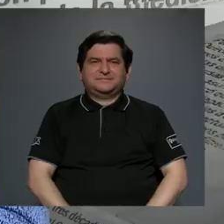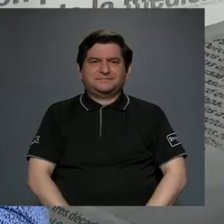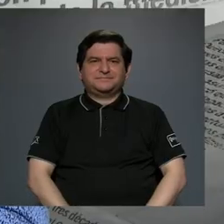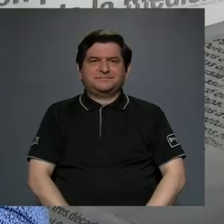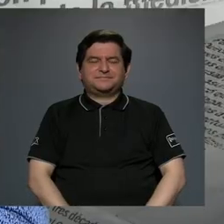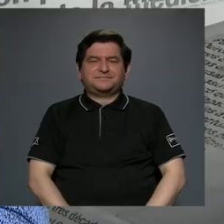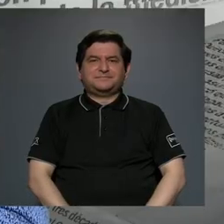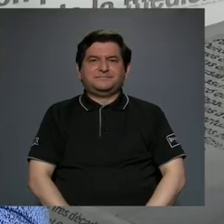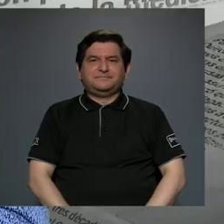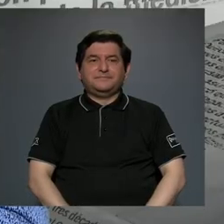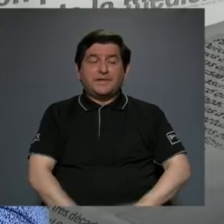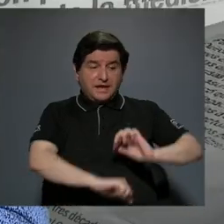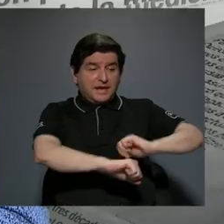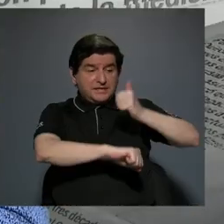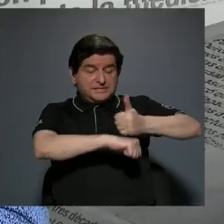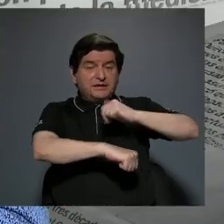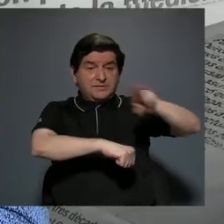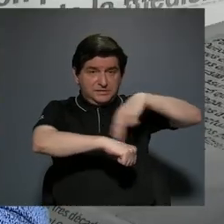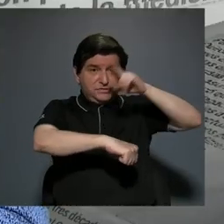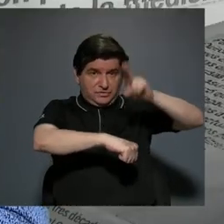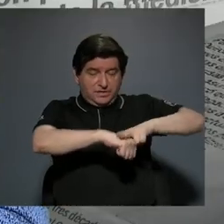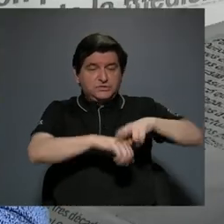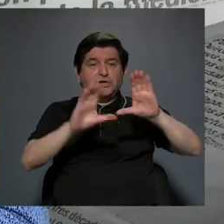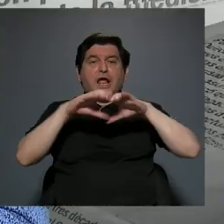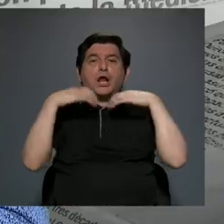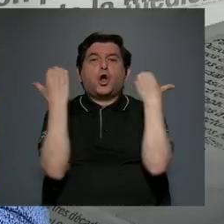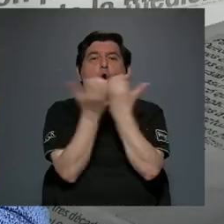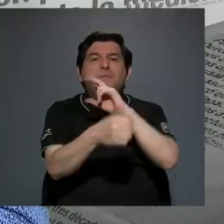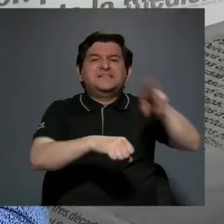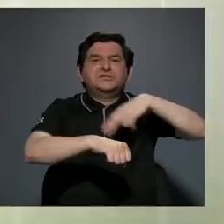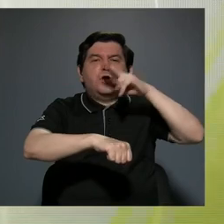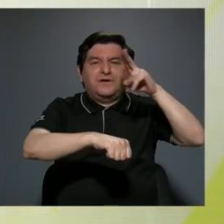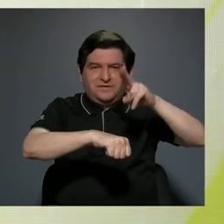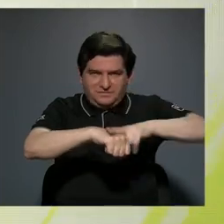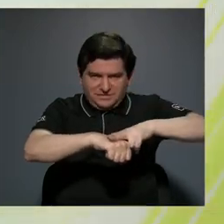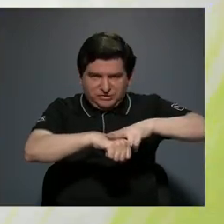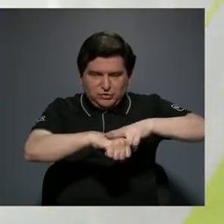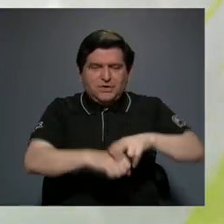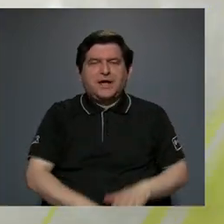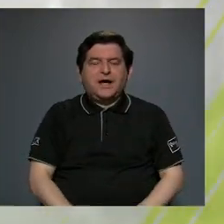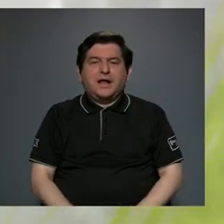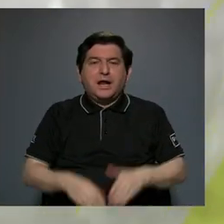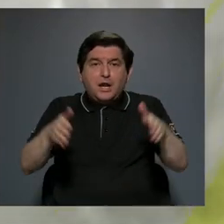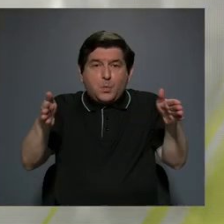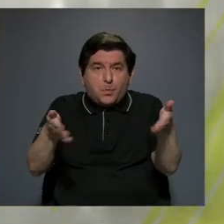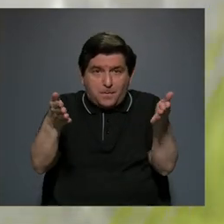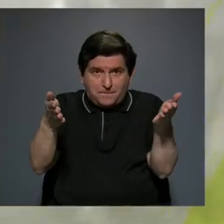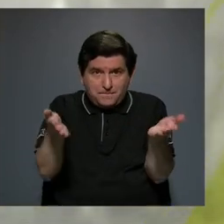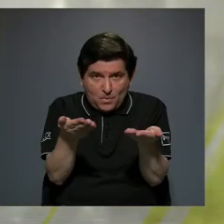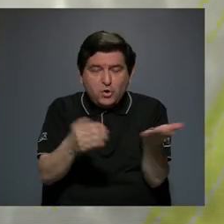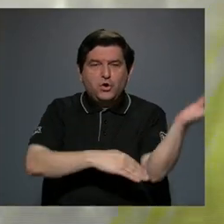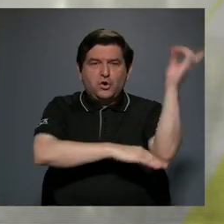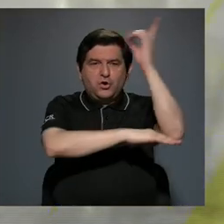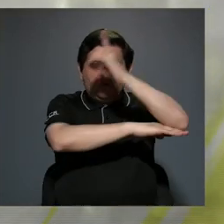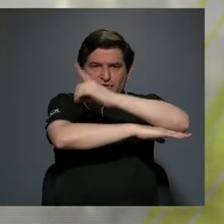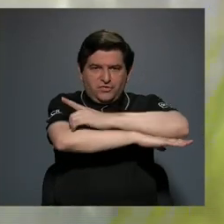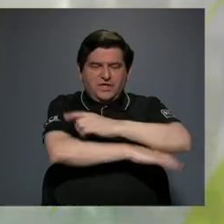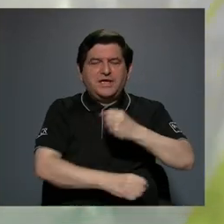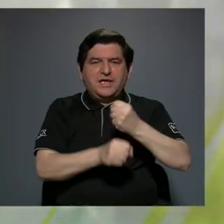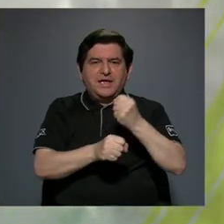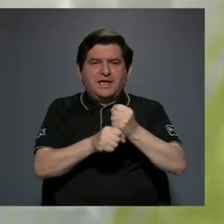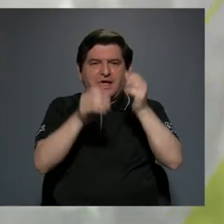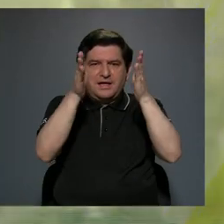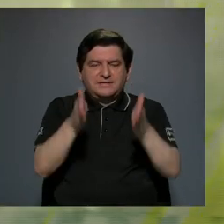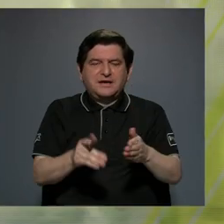Se ha constituido a nivel nacional la Comisión Nacional Pro Día del